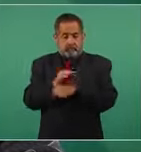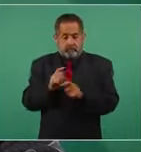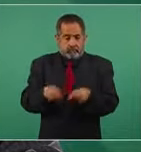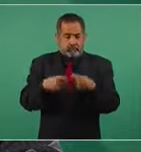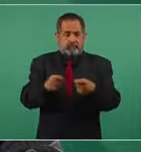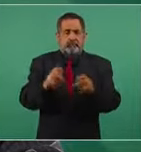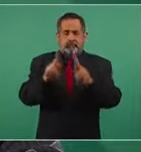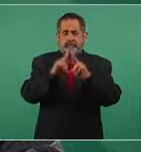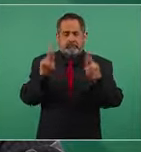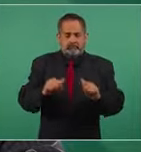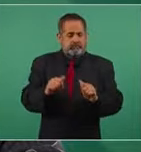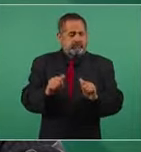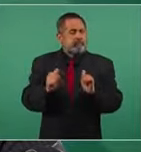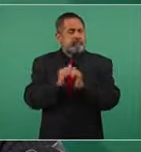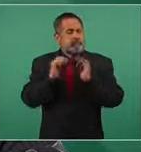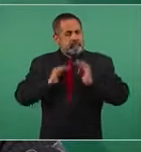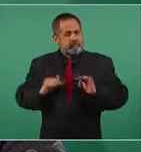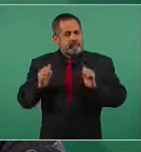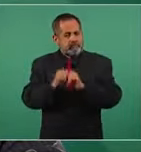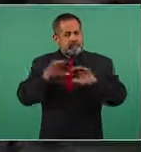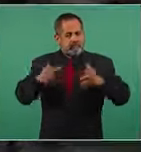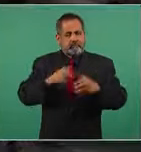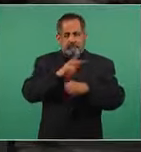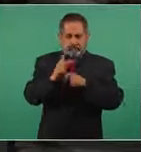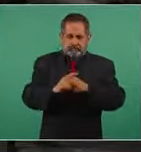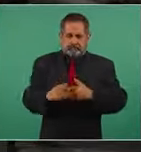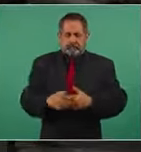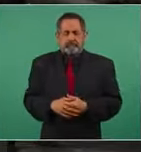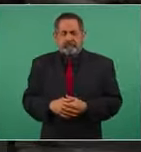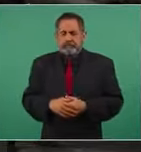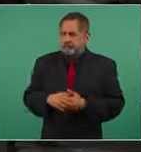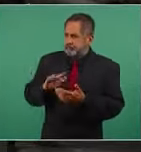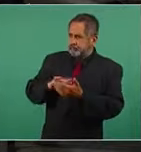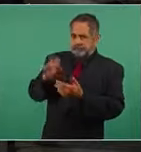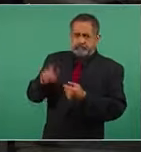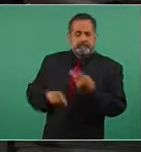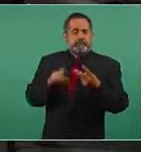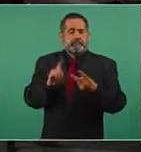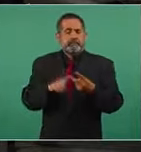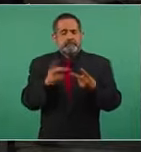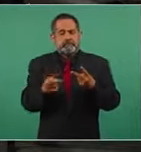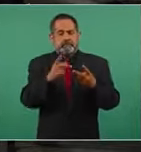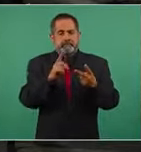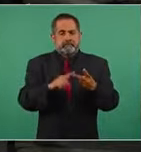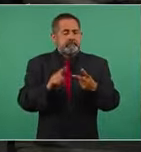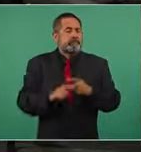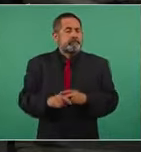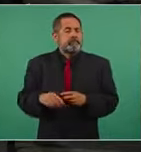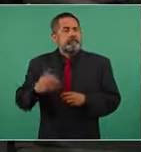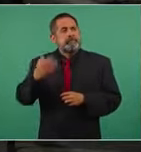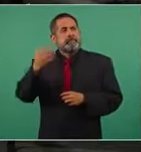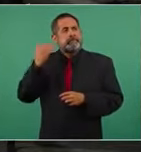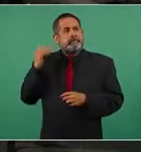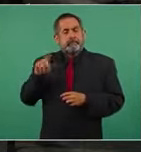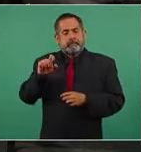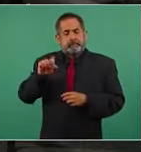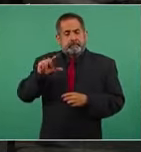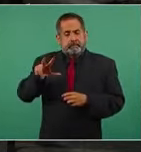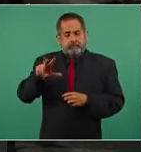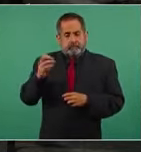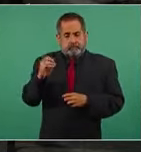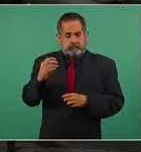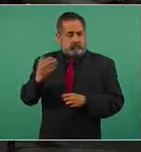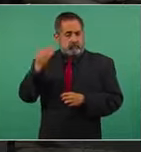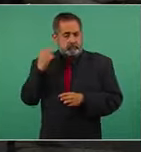paz y la tranquilidad en el país. Gracias, señor presidente. El segundo tema, el 28 de octubre del año